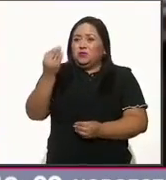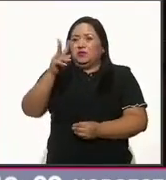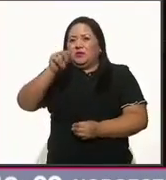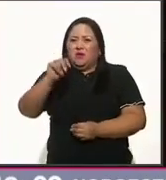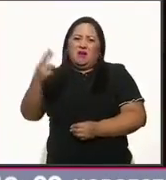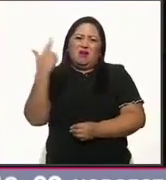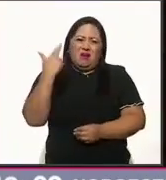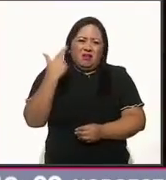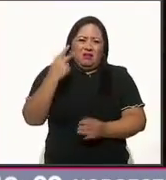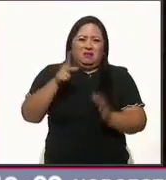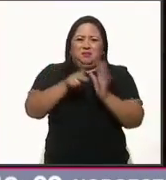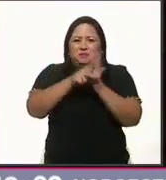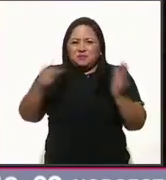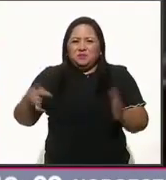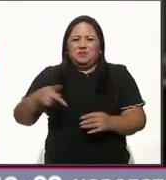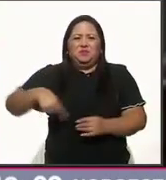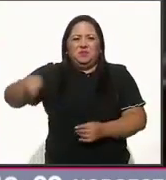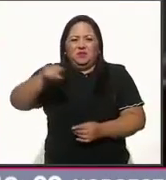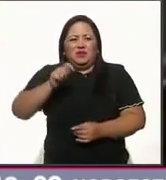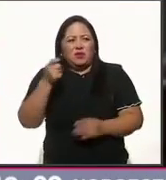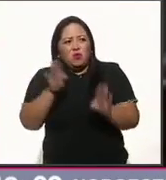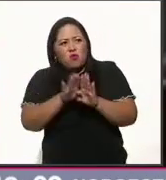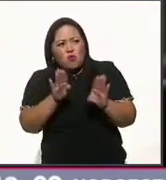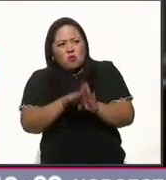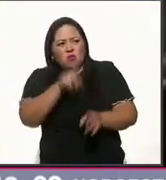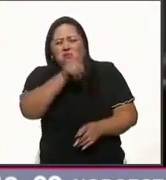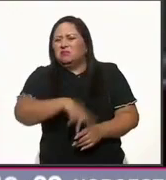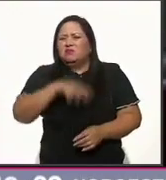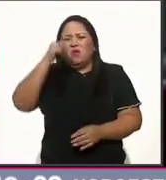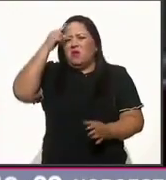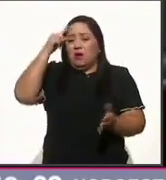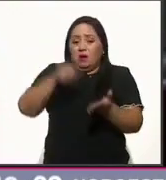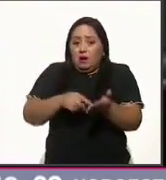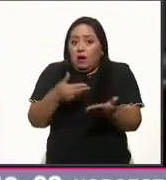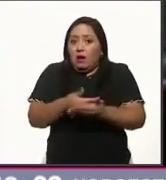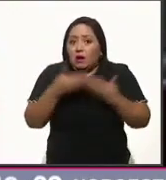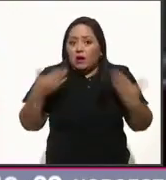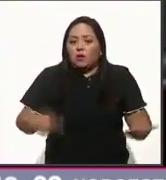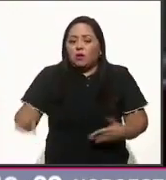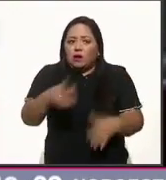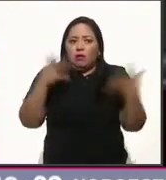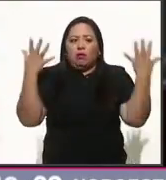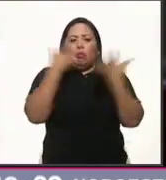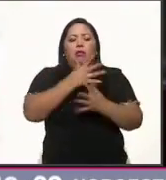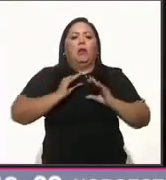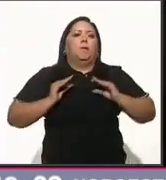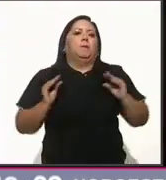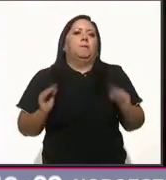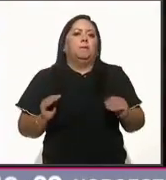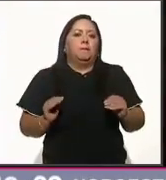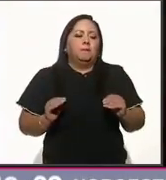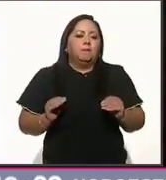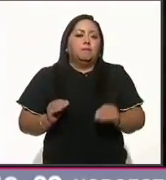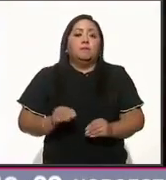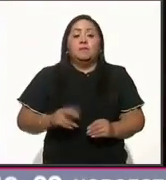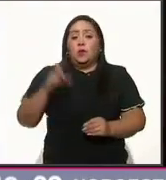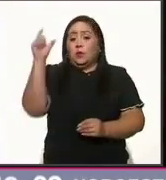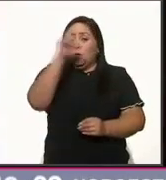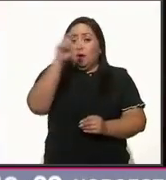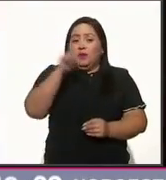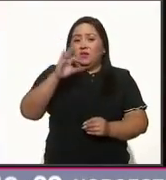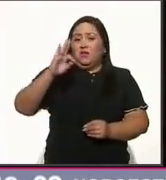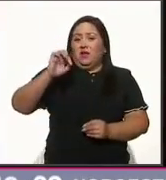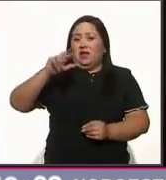comunicación y conductores buscaron descalificarlo, hoy guardan silencio. El primer momento en que